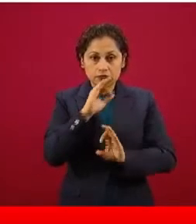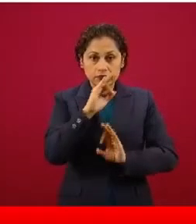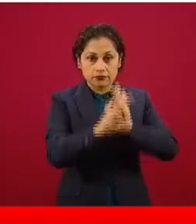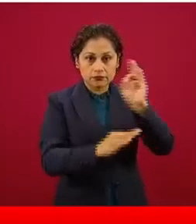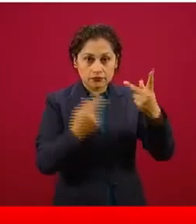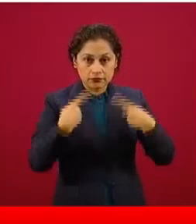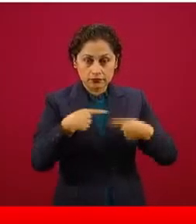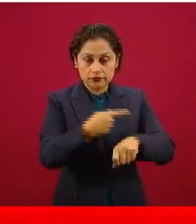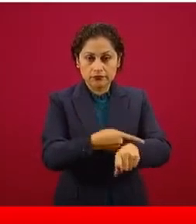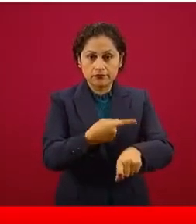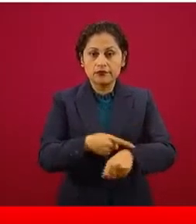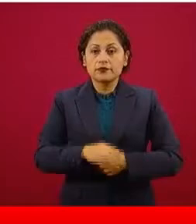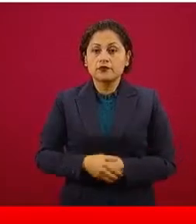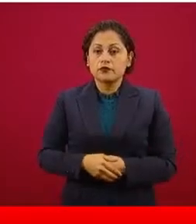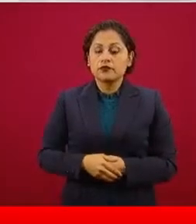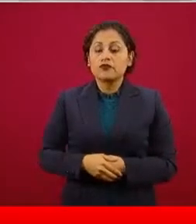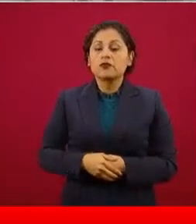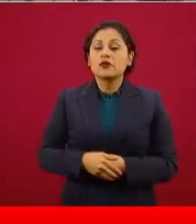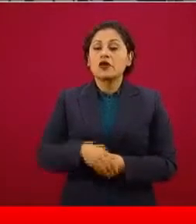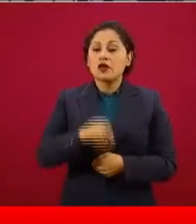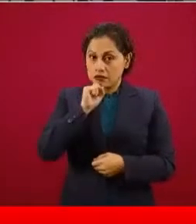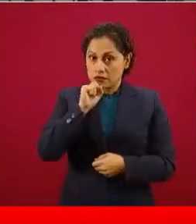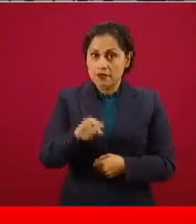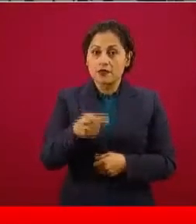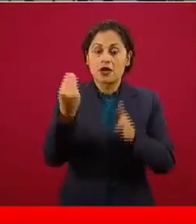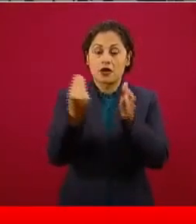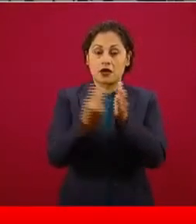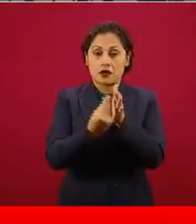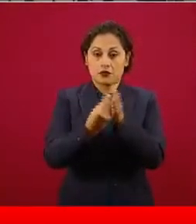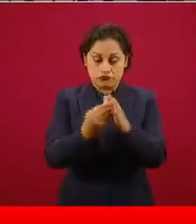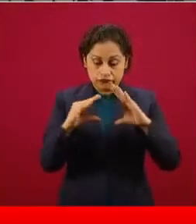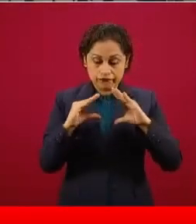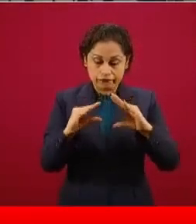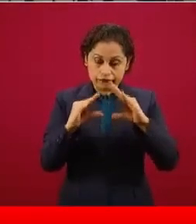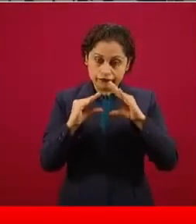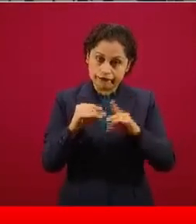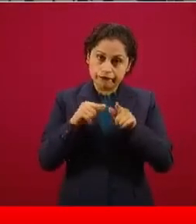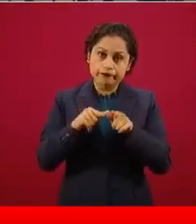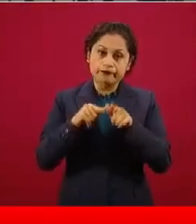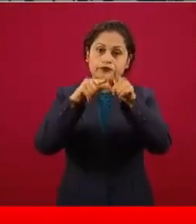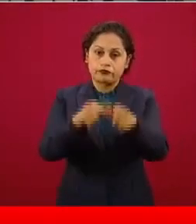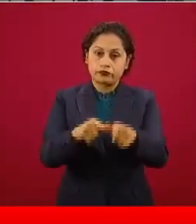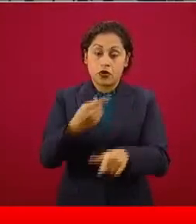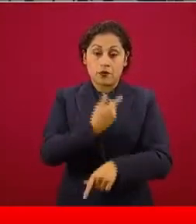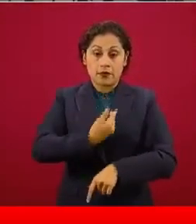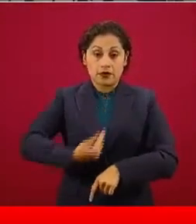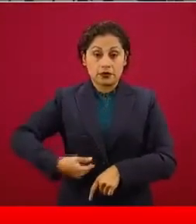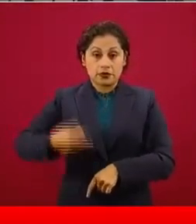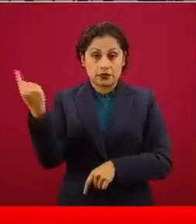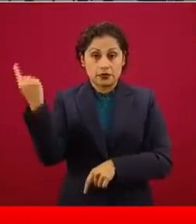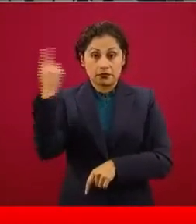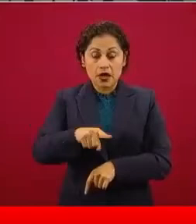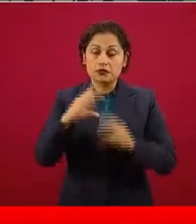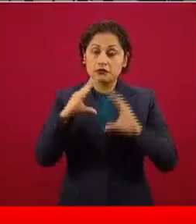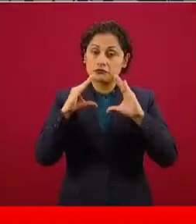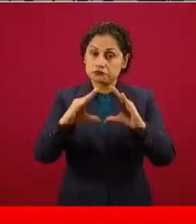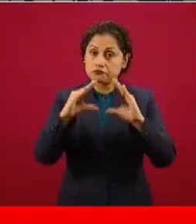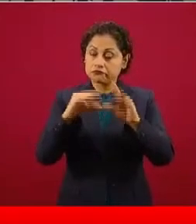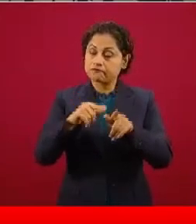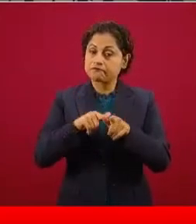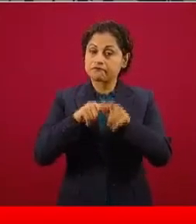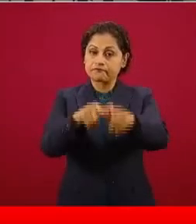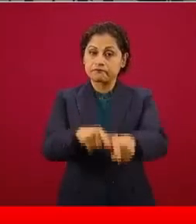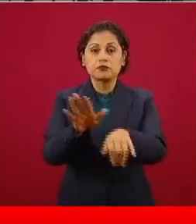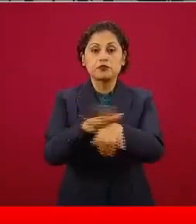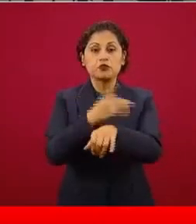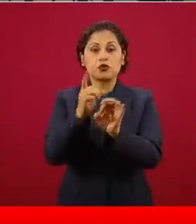Continuamos con la capacitación. El señor presidente nos ha indicado que es muy importante la capacitación, también para avanzar en